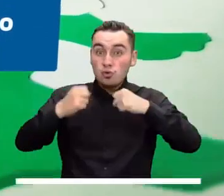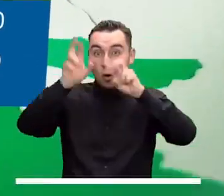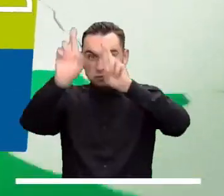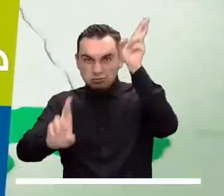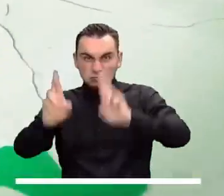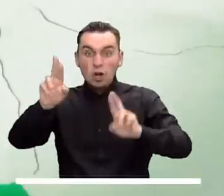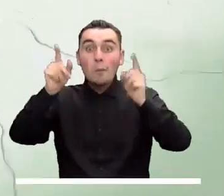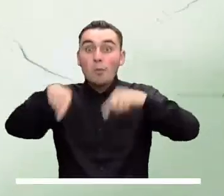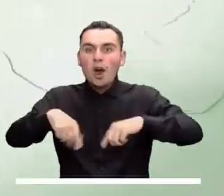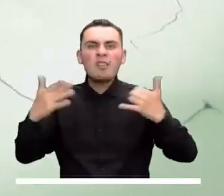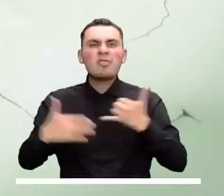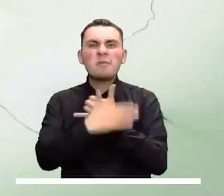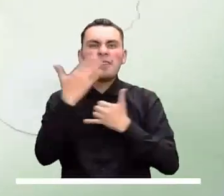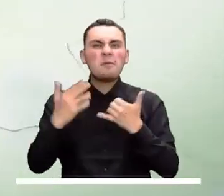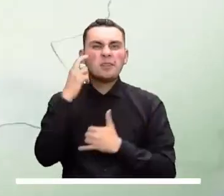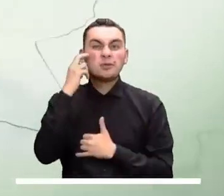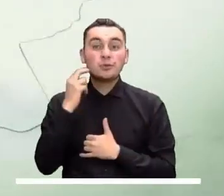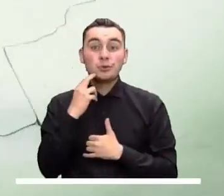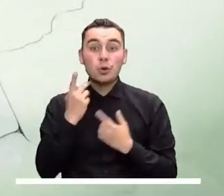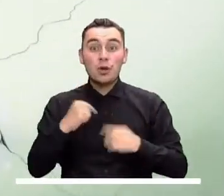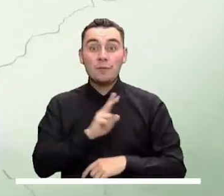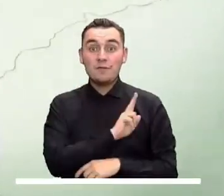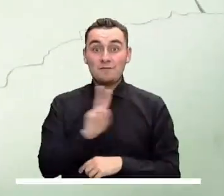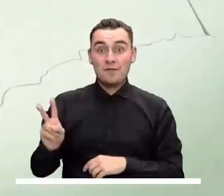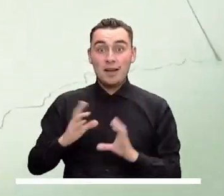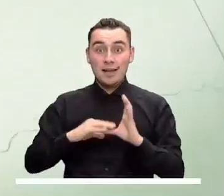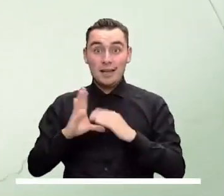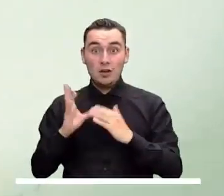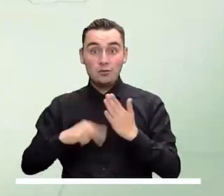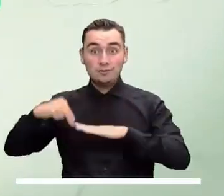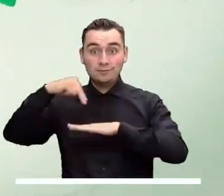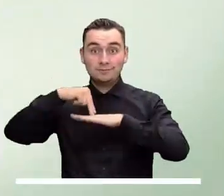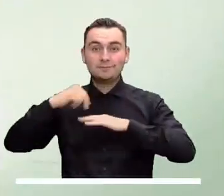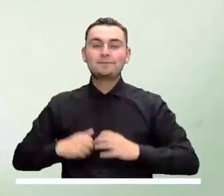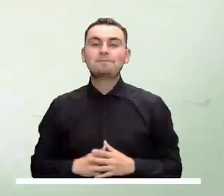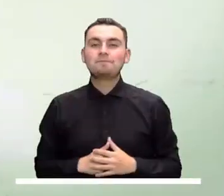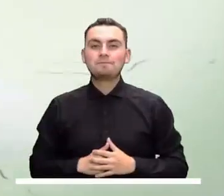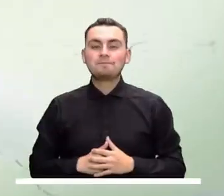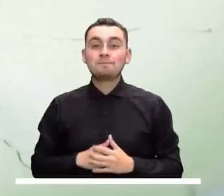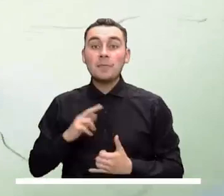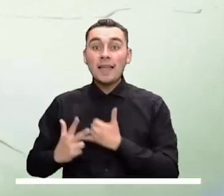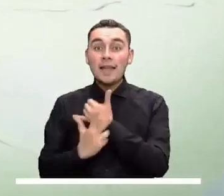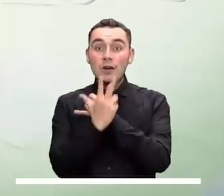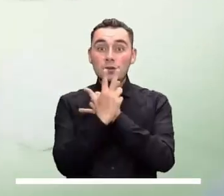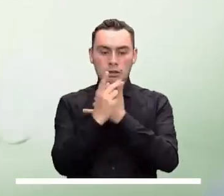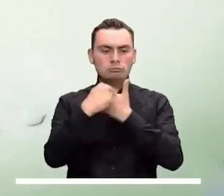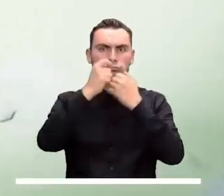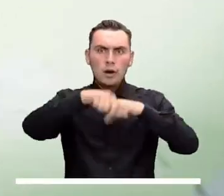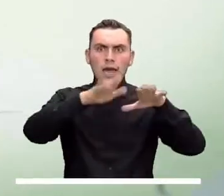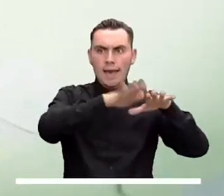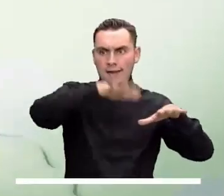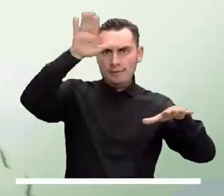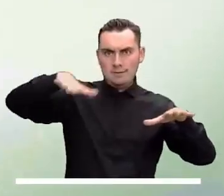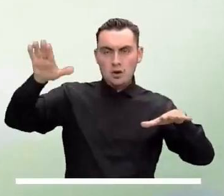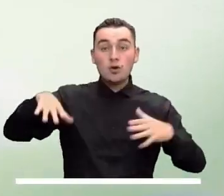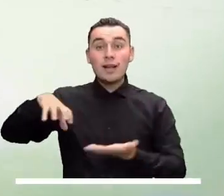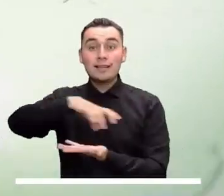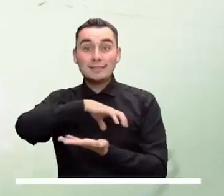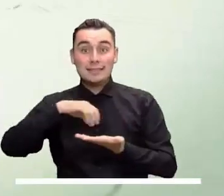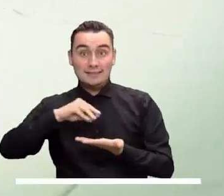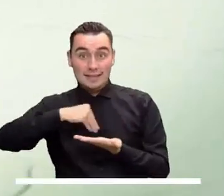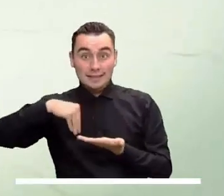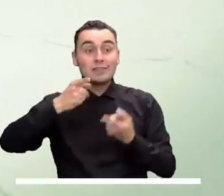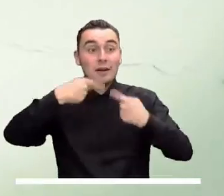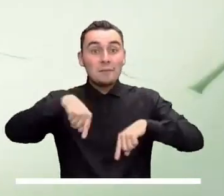podrían presentarse en sectores de los departamentos de Chocó, Valle del Cauca, Cauca y Nariño. En los Andes se anuncian lluvias en Antioquia, Los